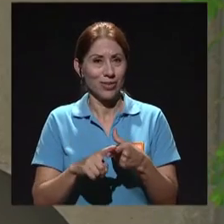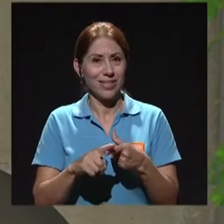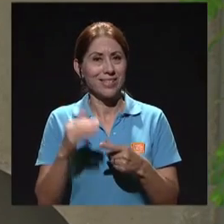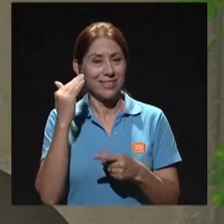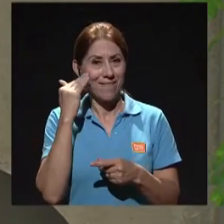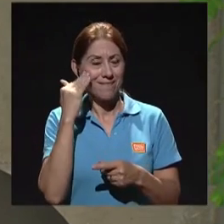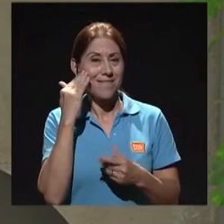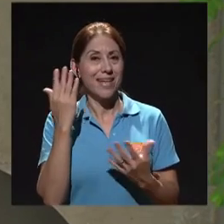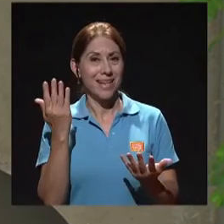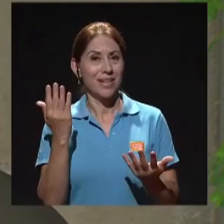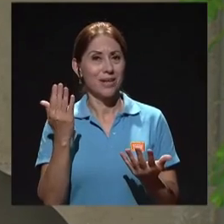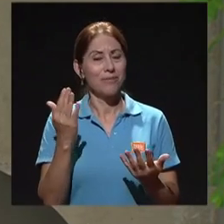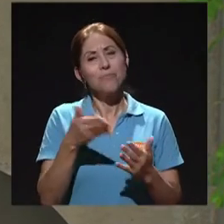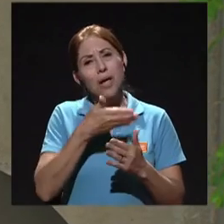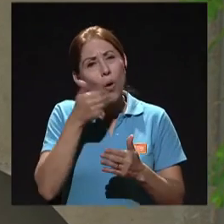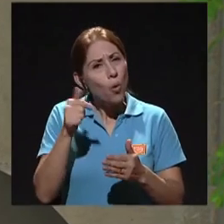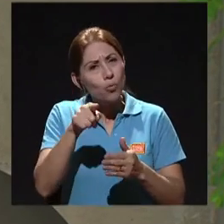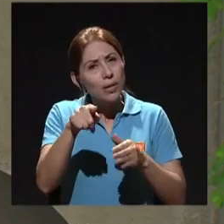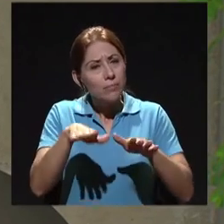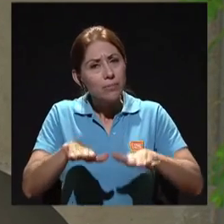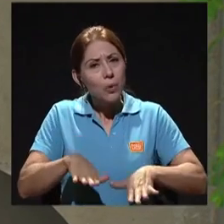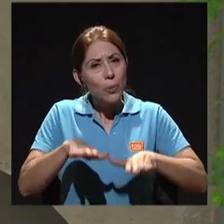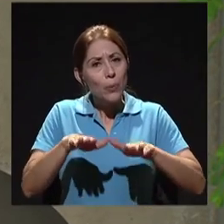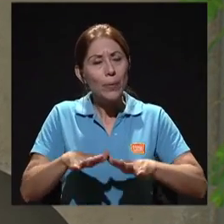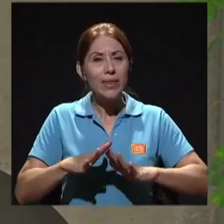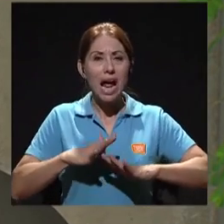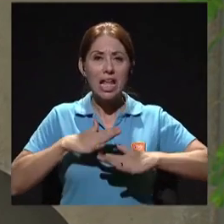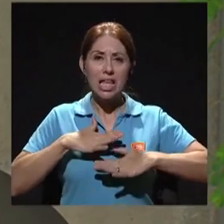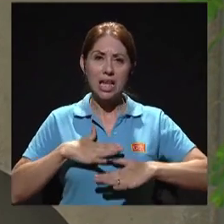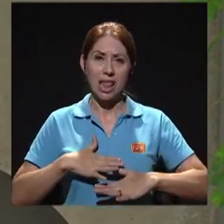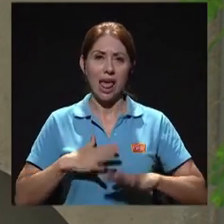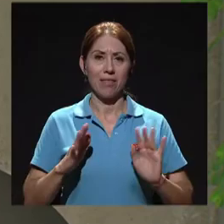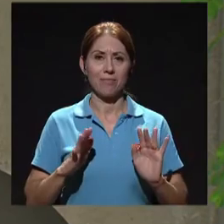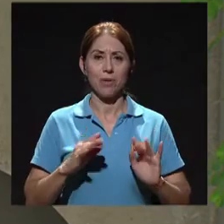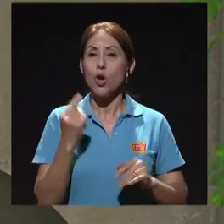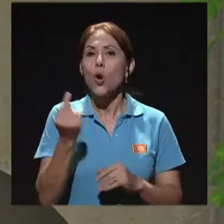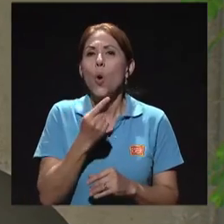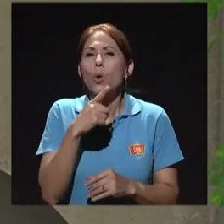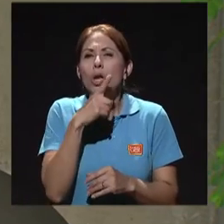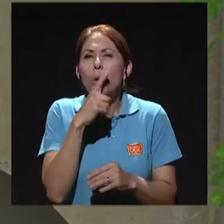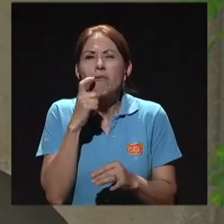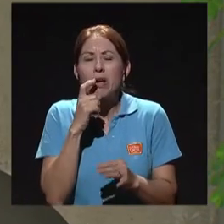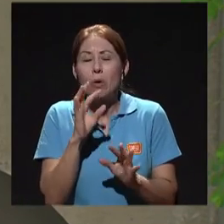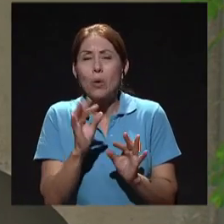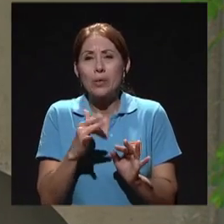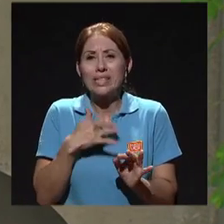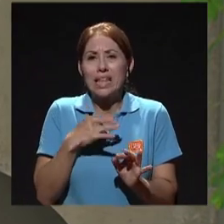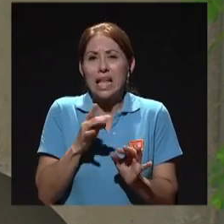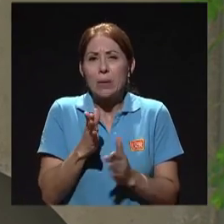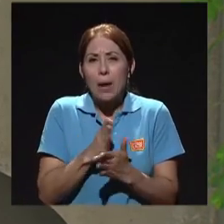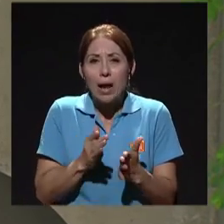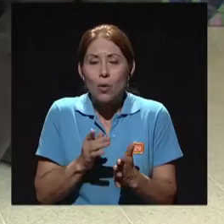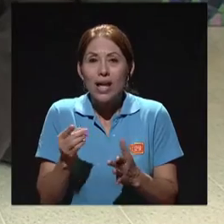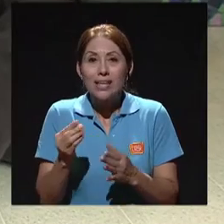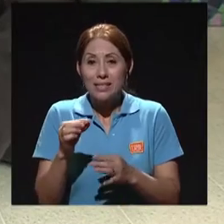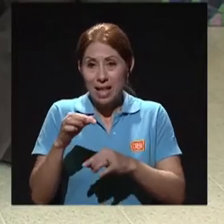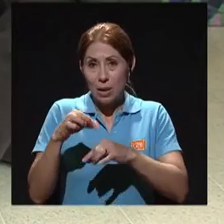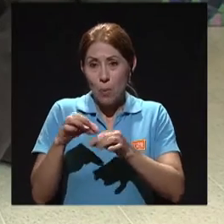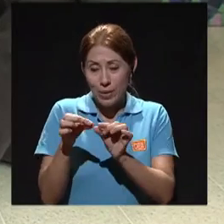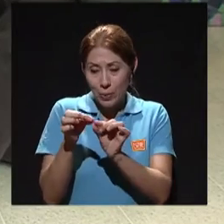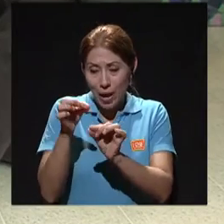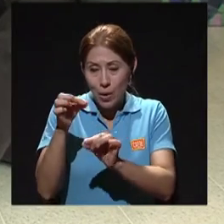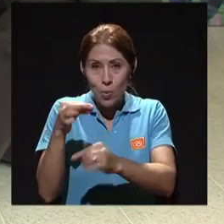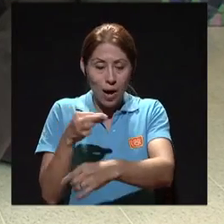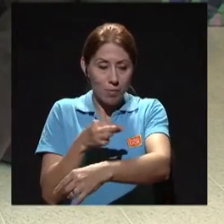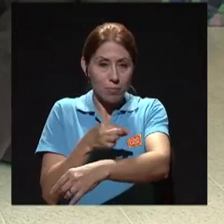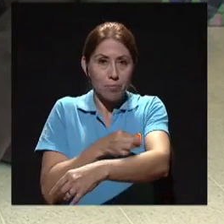como un estado de tranquilidad, o en realidad lo que molesta es el momento que la aguja entra. Bueno, Walter, realmente que es un